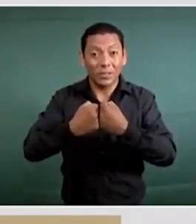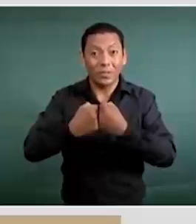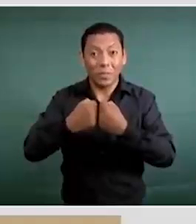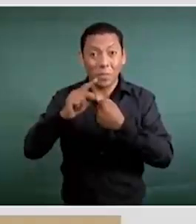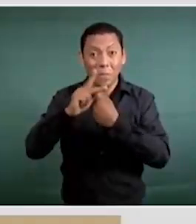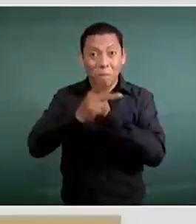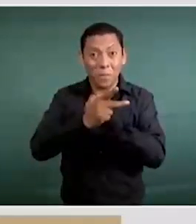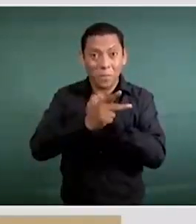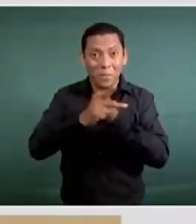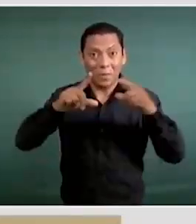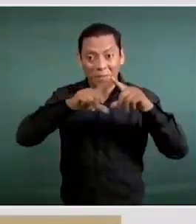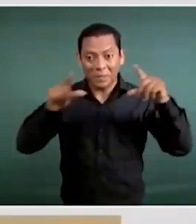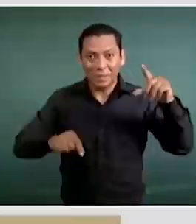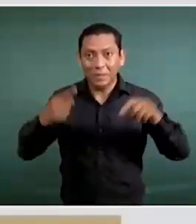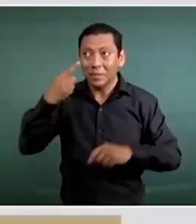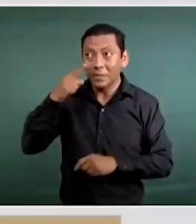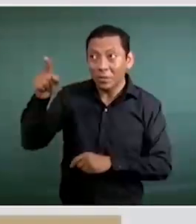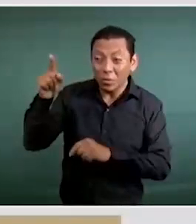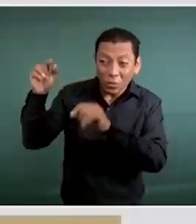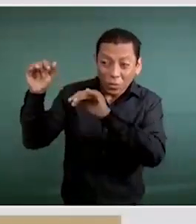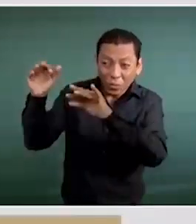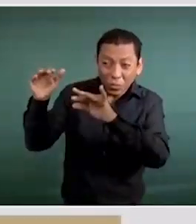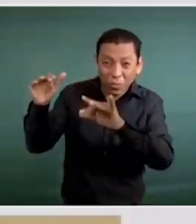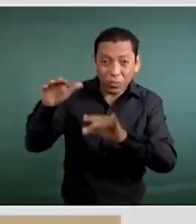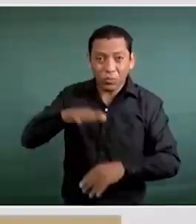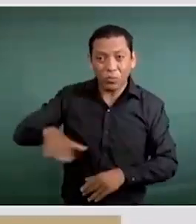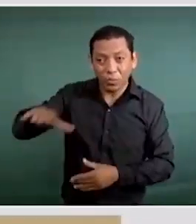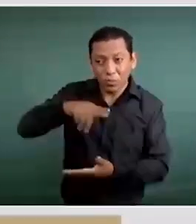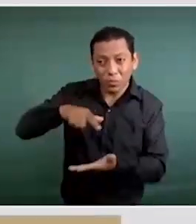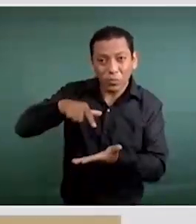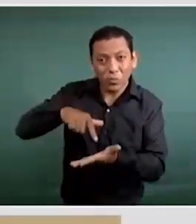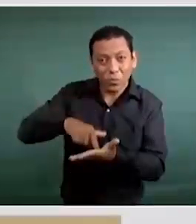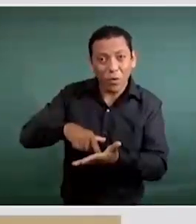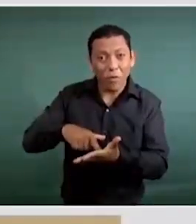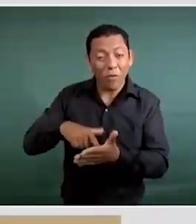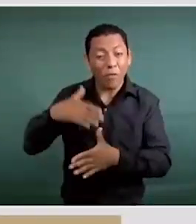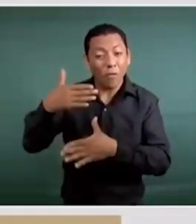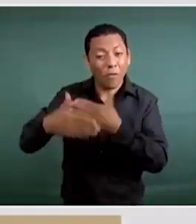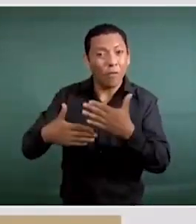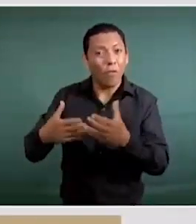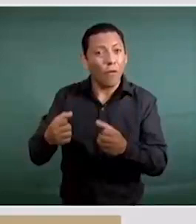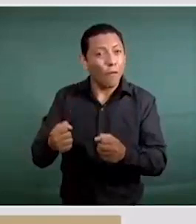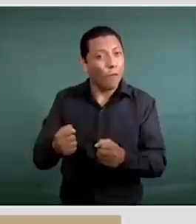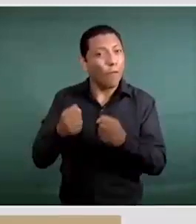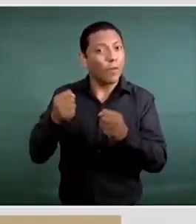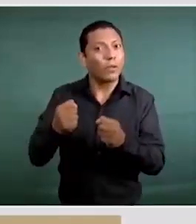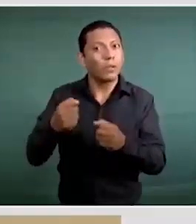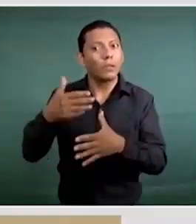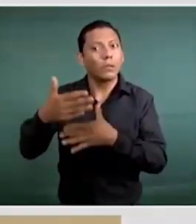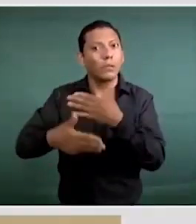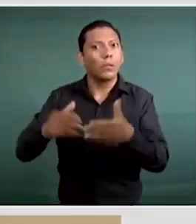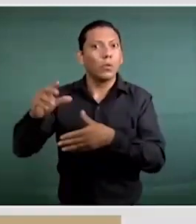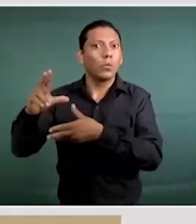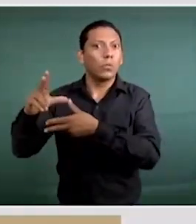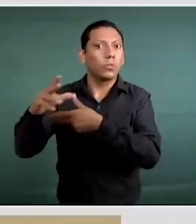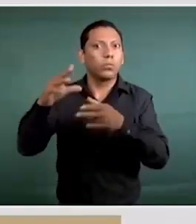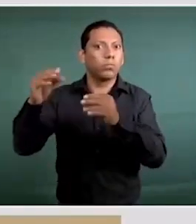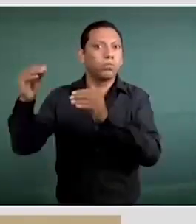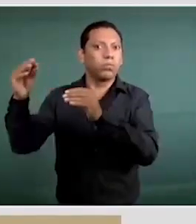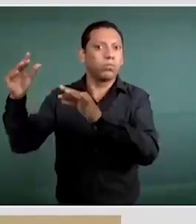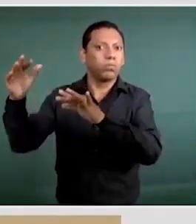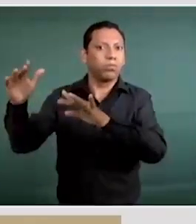se degrada una zona de baja presión, pero gana fuerza, se reorganiza y se convierte en esta tormenta tropical